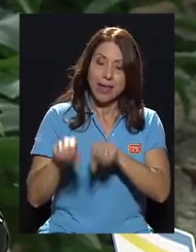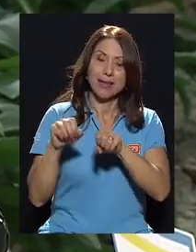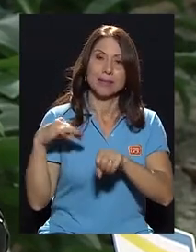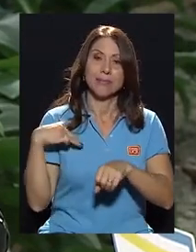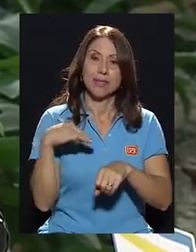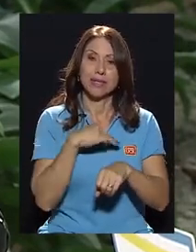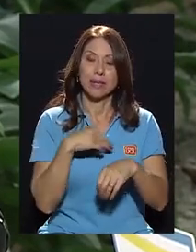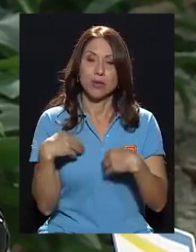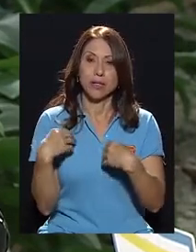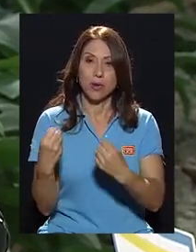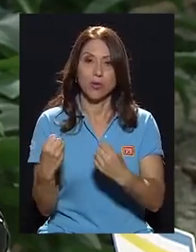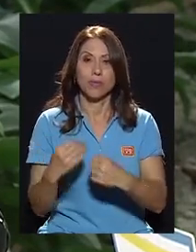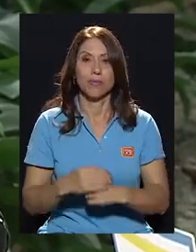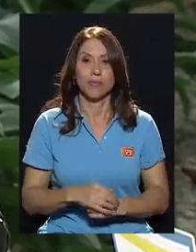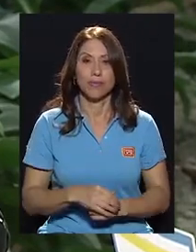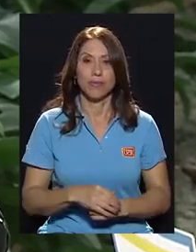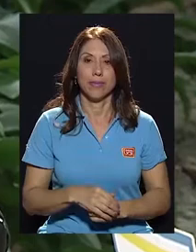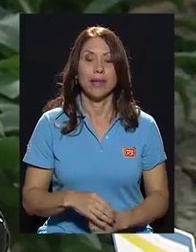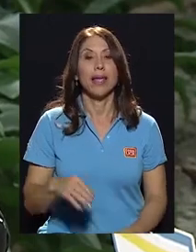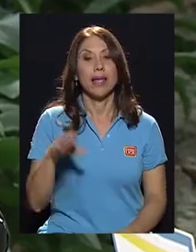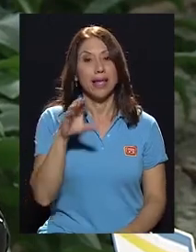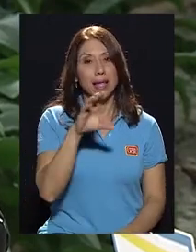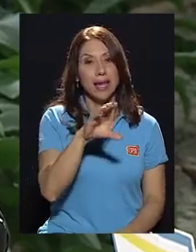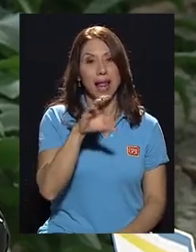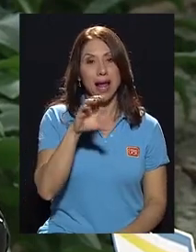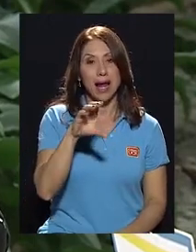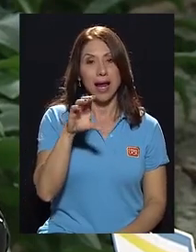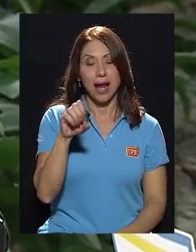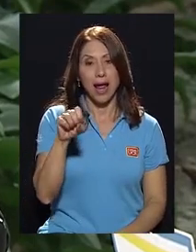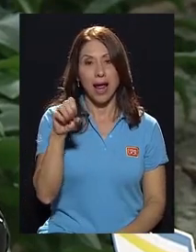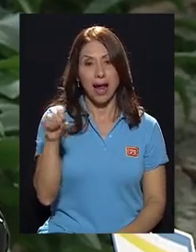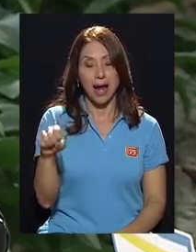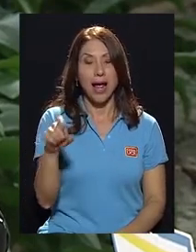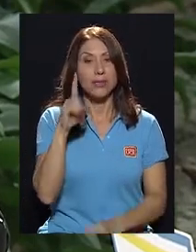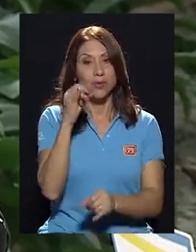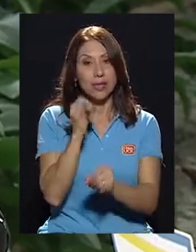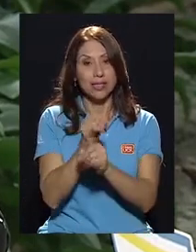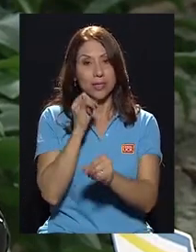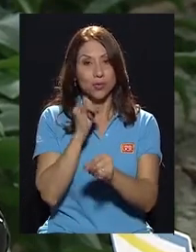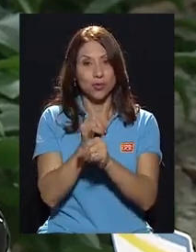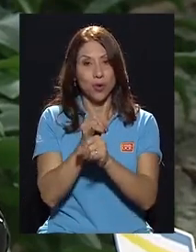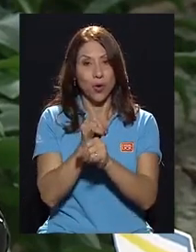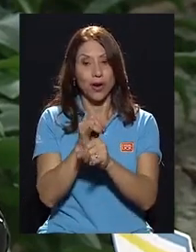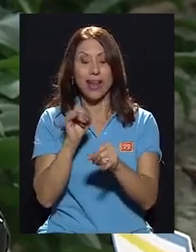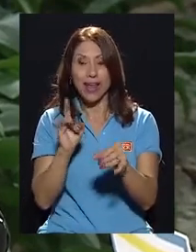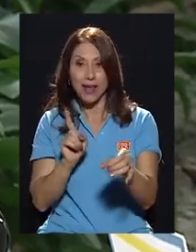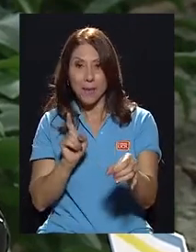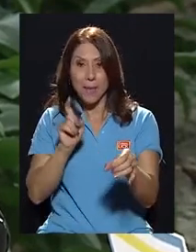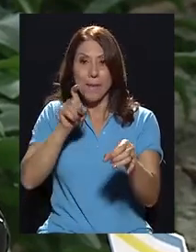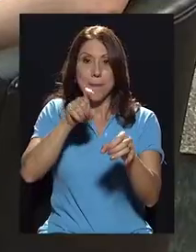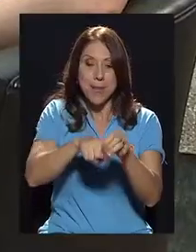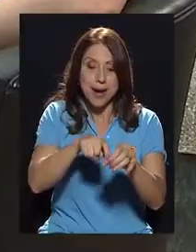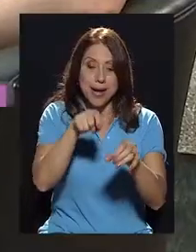Salud. Y la Caja es una institución que es parte de ese sector salud.